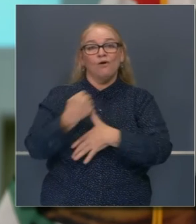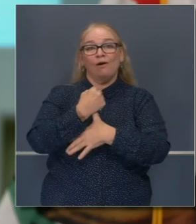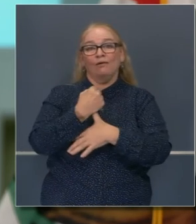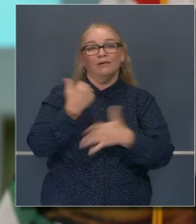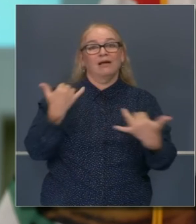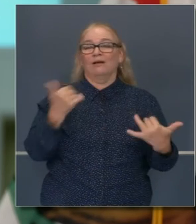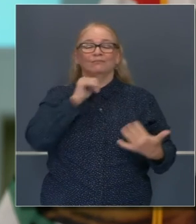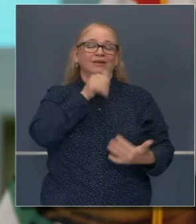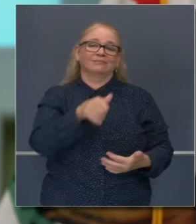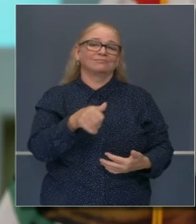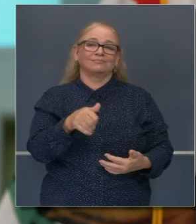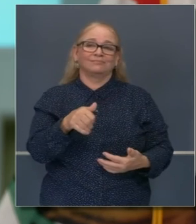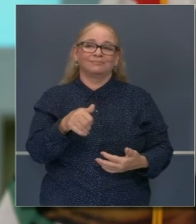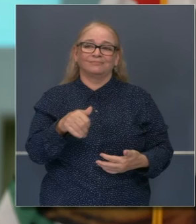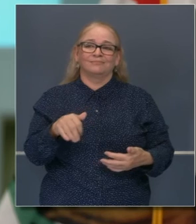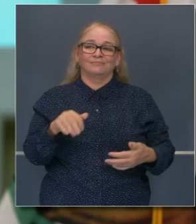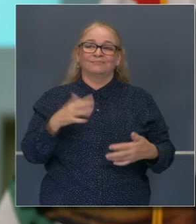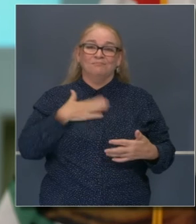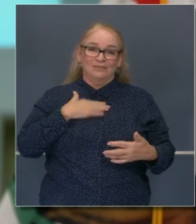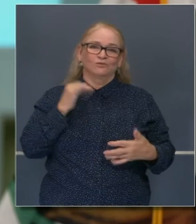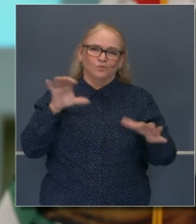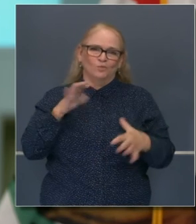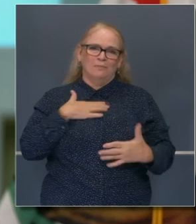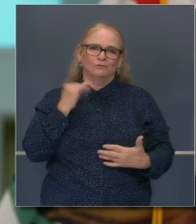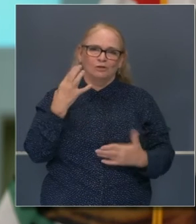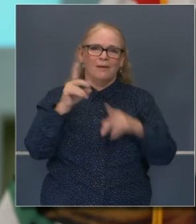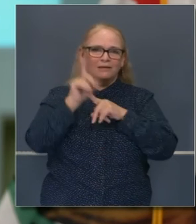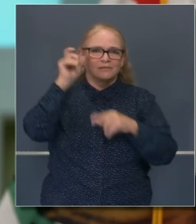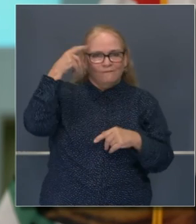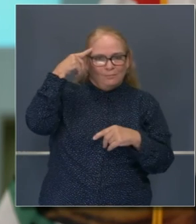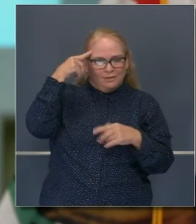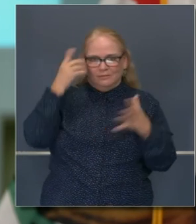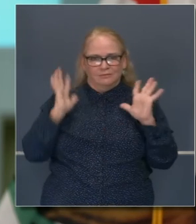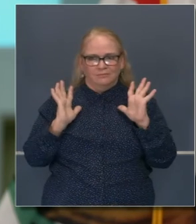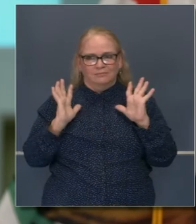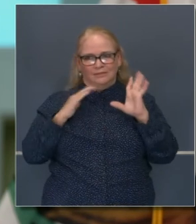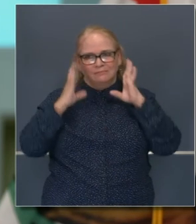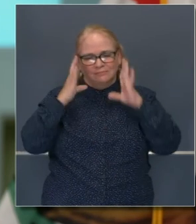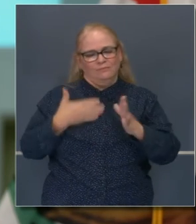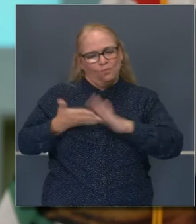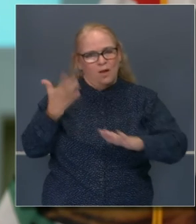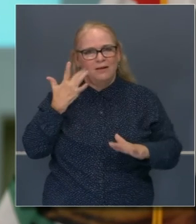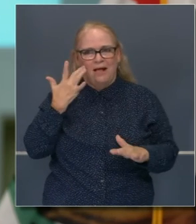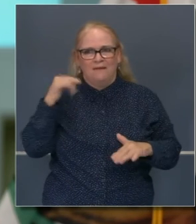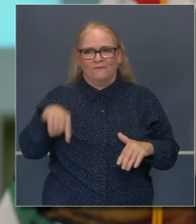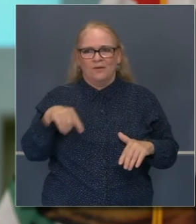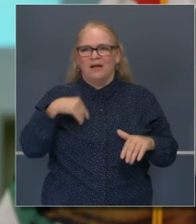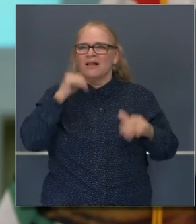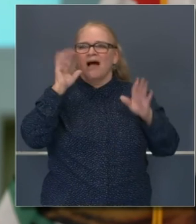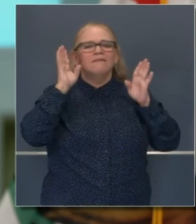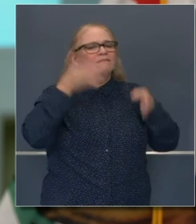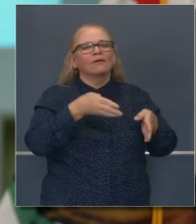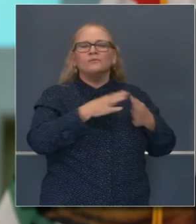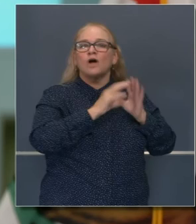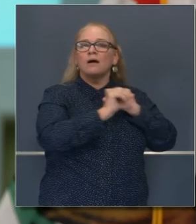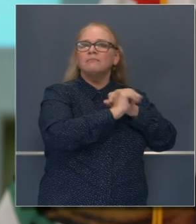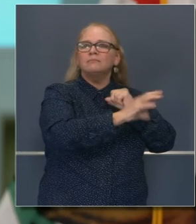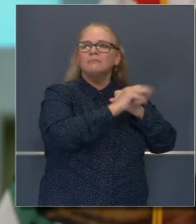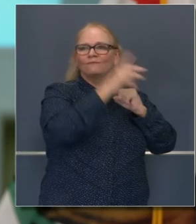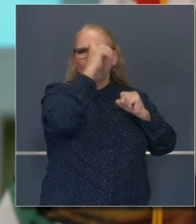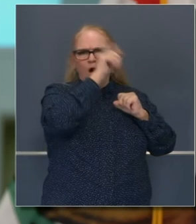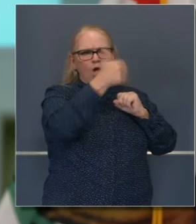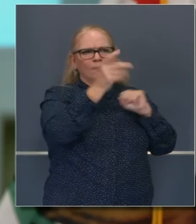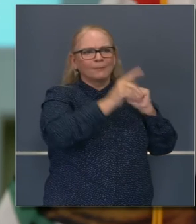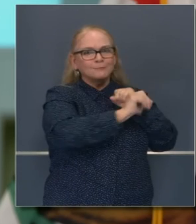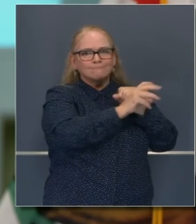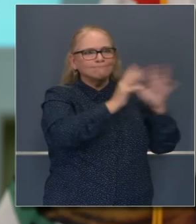fundamental, mi primera prioridad es mi trabajo de gobernador de California, no de estar haciendo